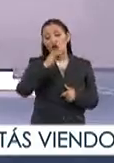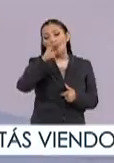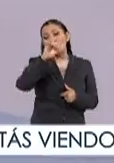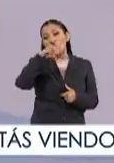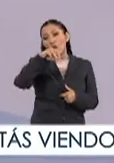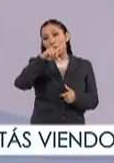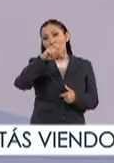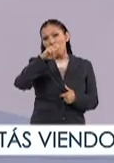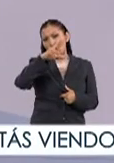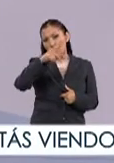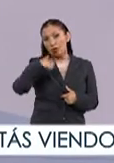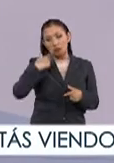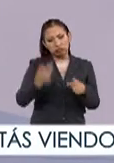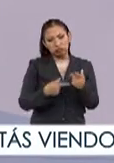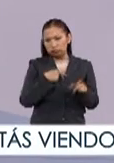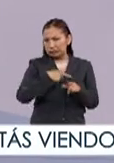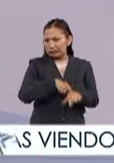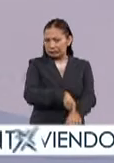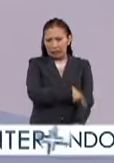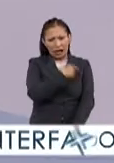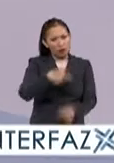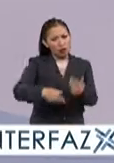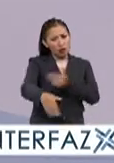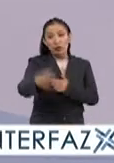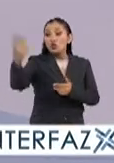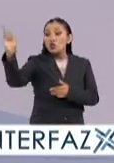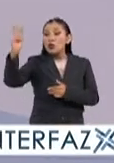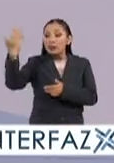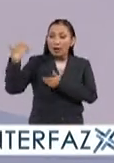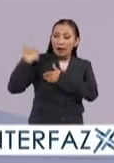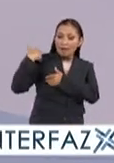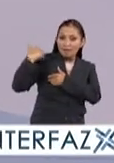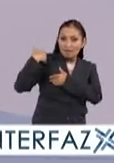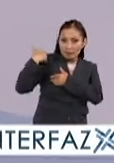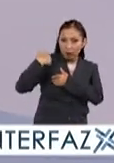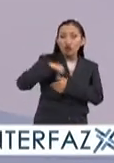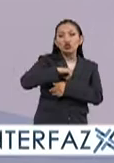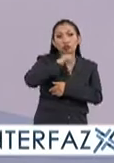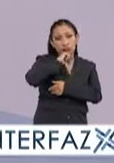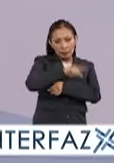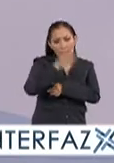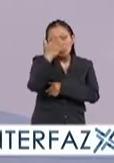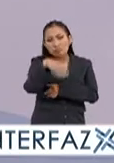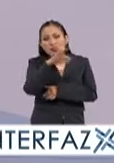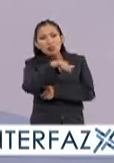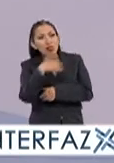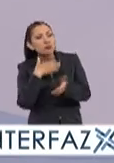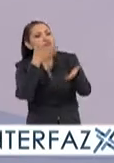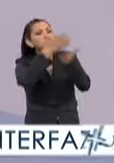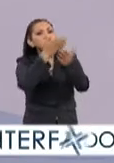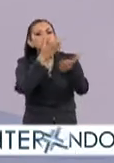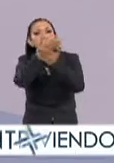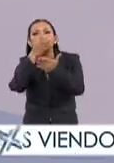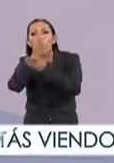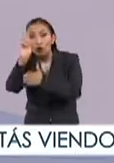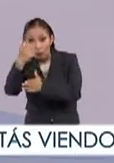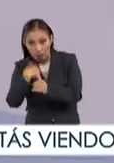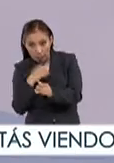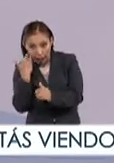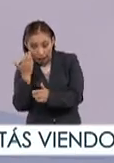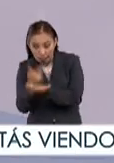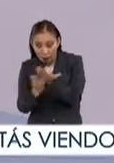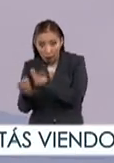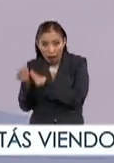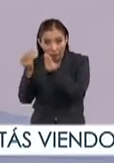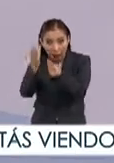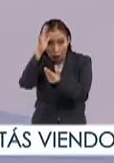manera permanente, y lo que buscamos es que las universidades se acerquen con nosotros, nosotros desde luego también estamos buscándolas a las universidades para tener estos